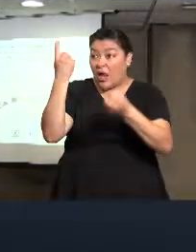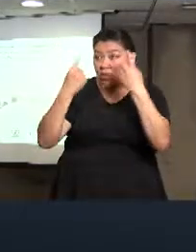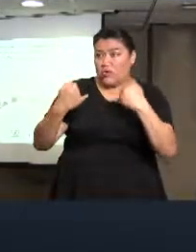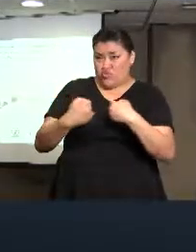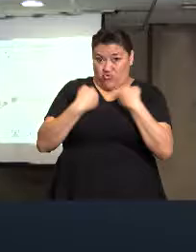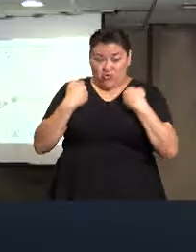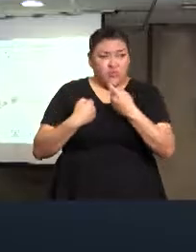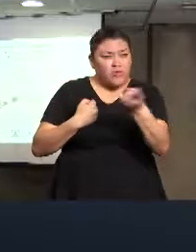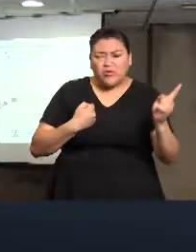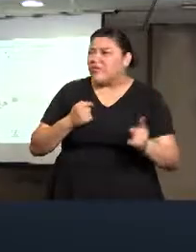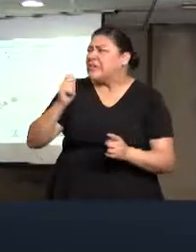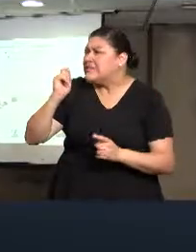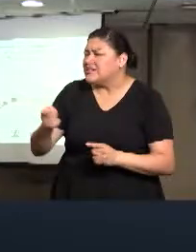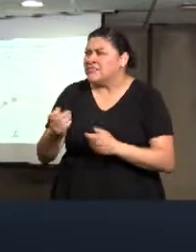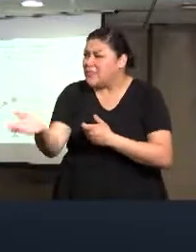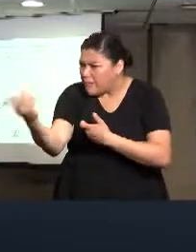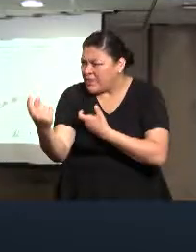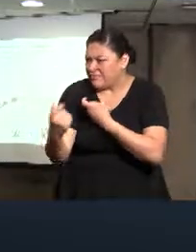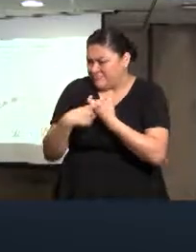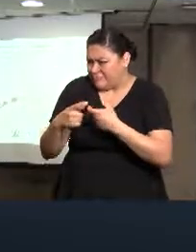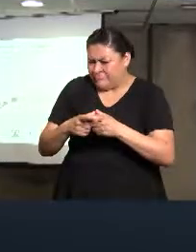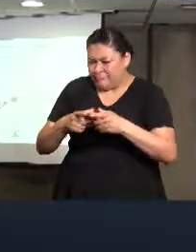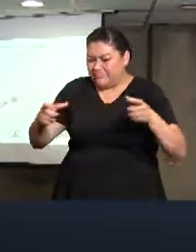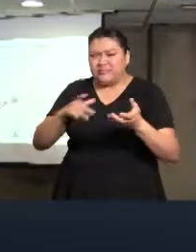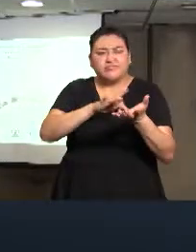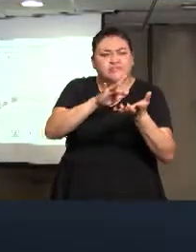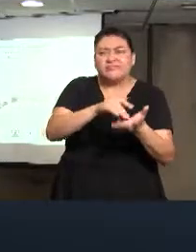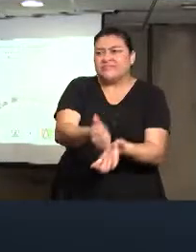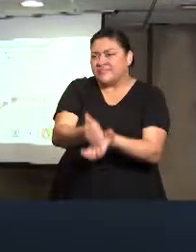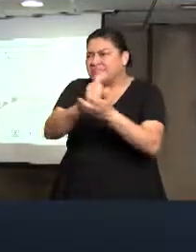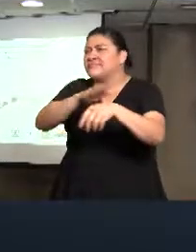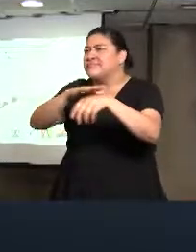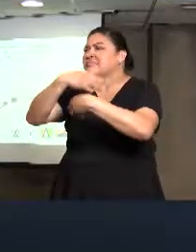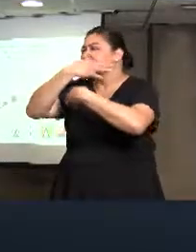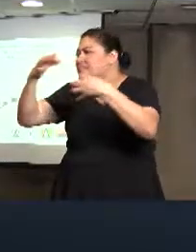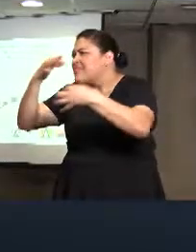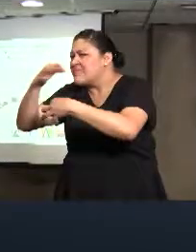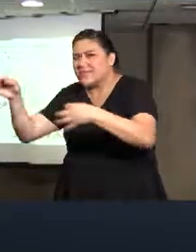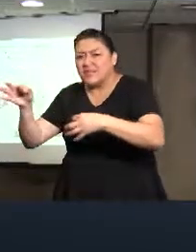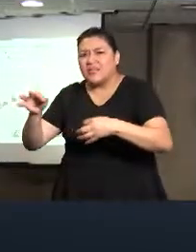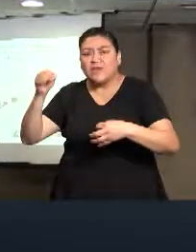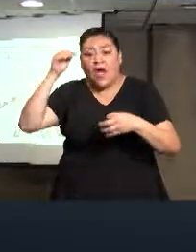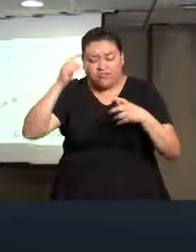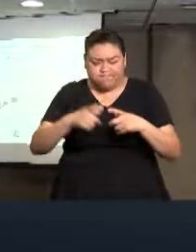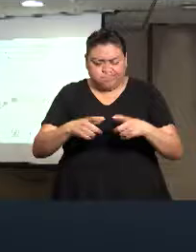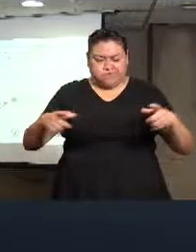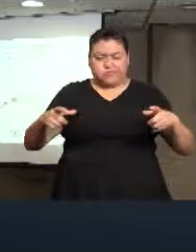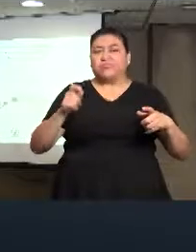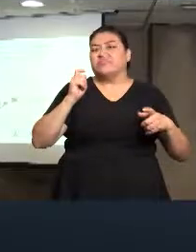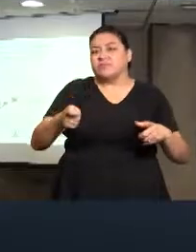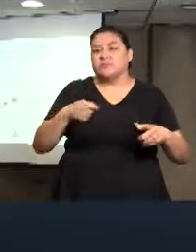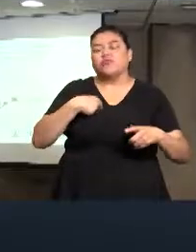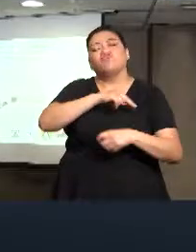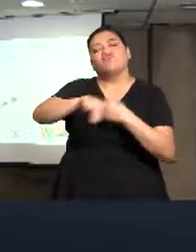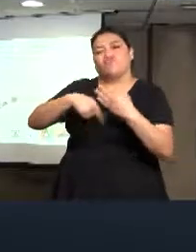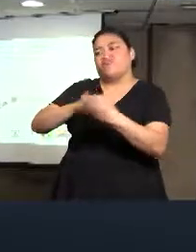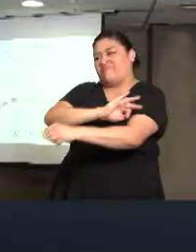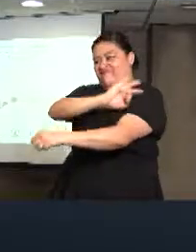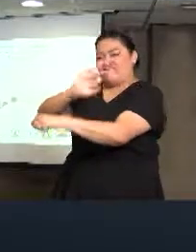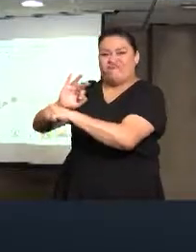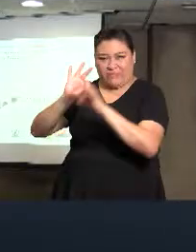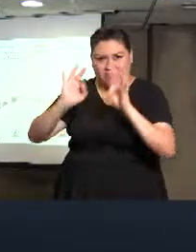de trata, que se unan y que se suman y todos juntos vamos a poder hacer la diferencia. Yo me acuerdo,